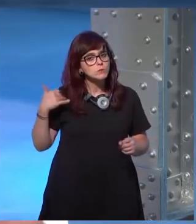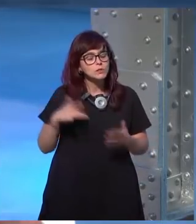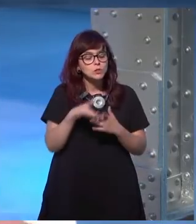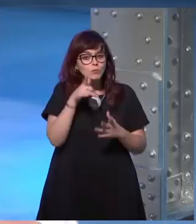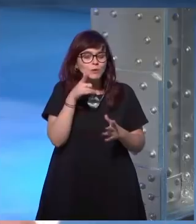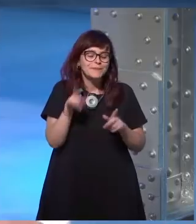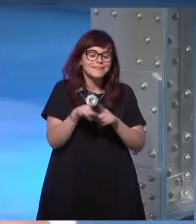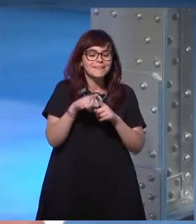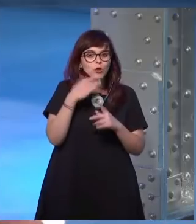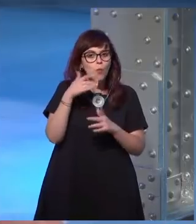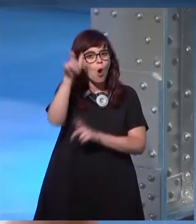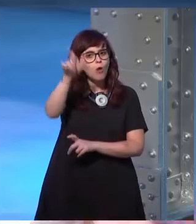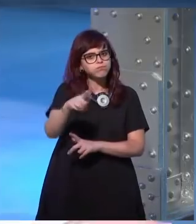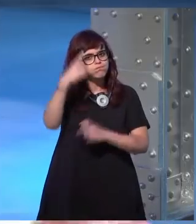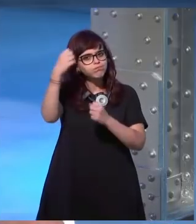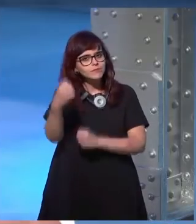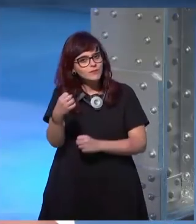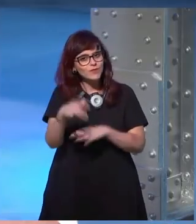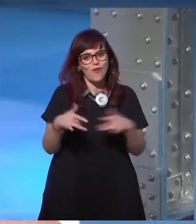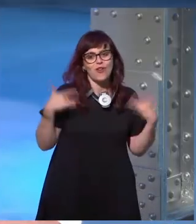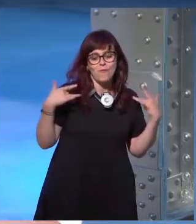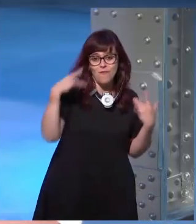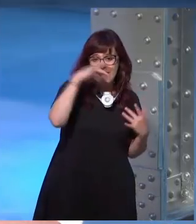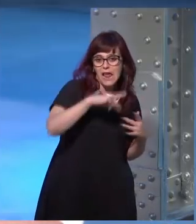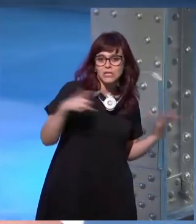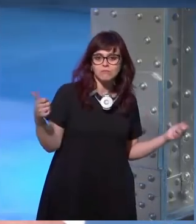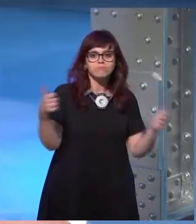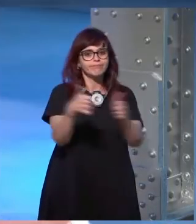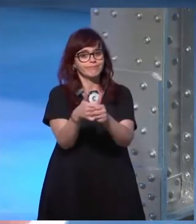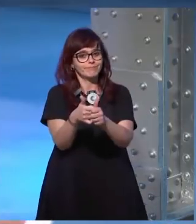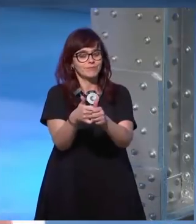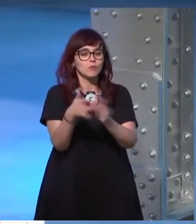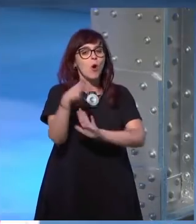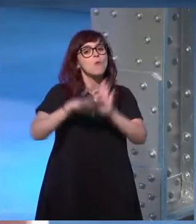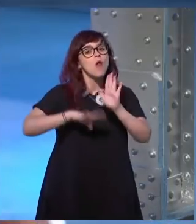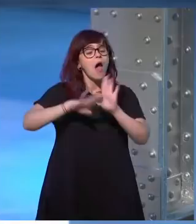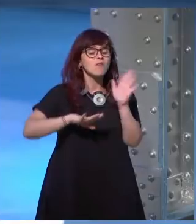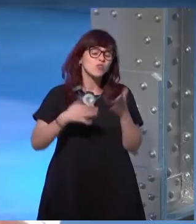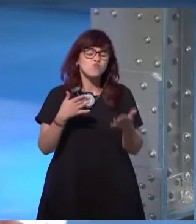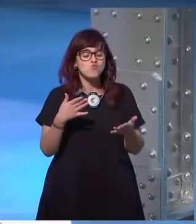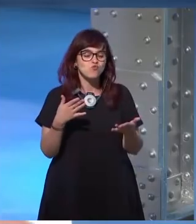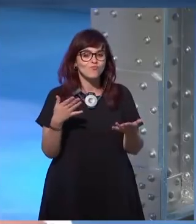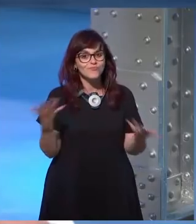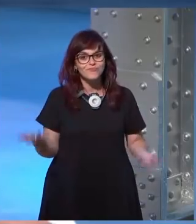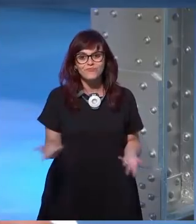bajo su ala por así decirlo a escritoras noveles de color era una especie de programa de de